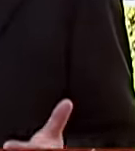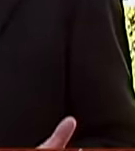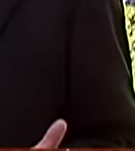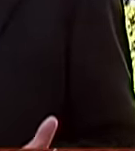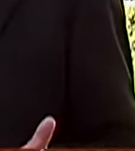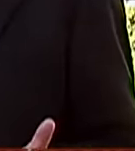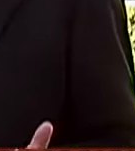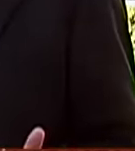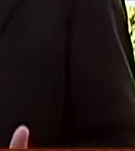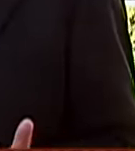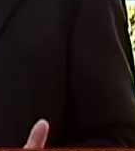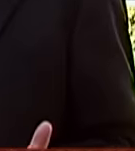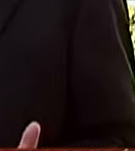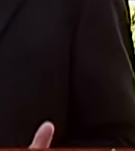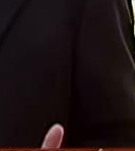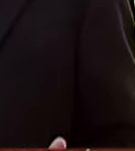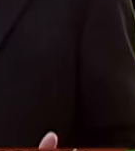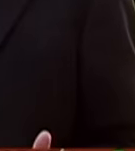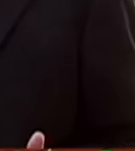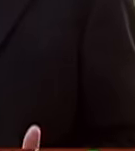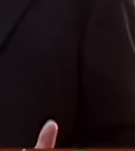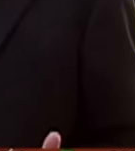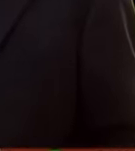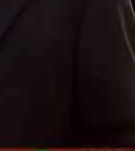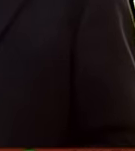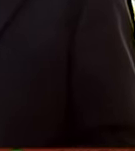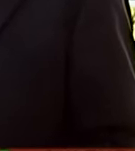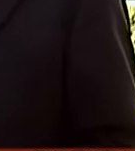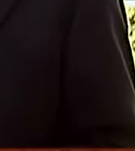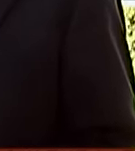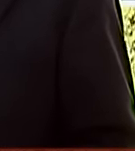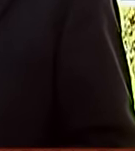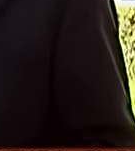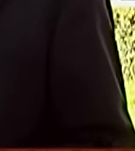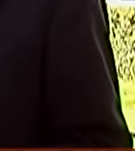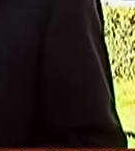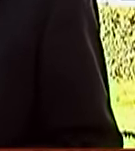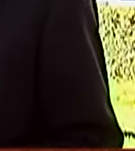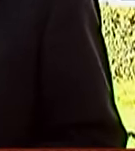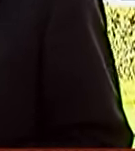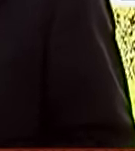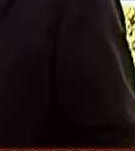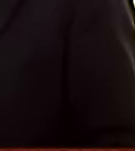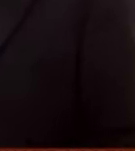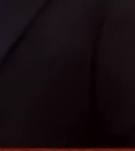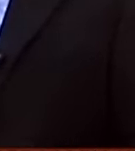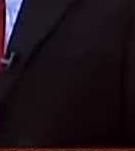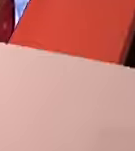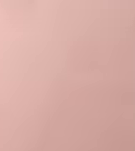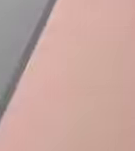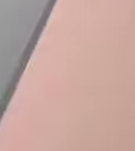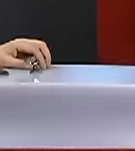tomar el tratamiento es la llave más segura para que tú evites esta complicación que tengan muy buen día